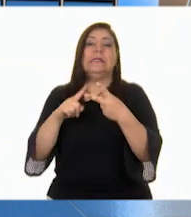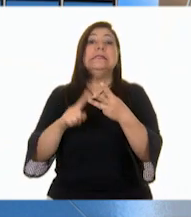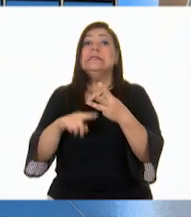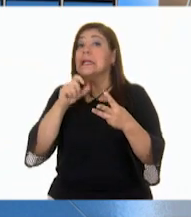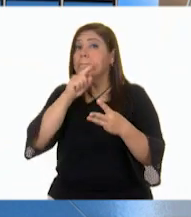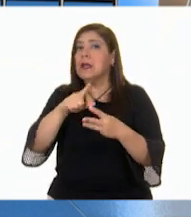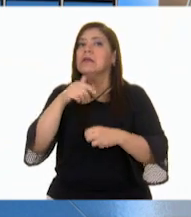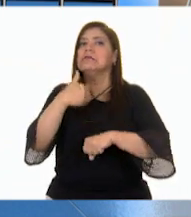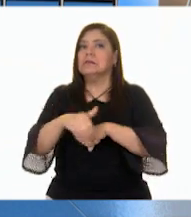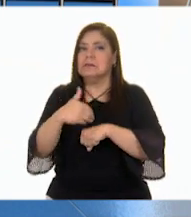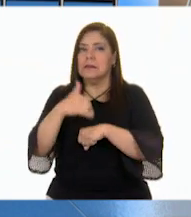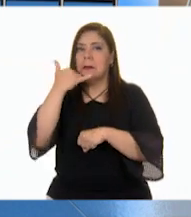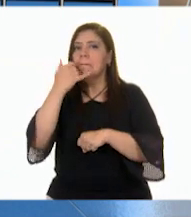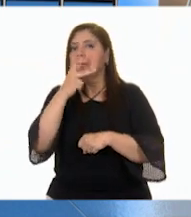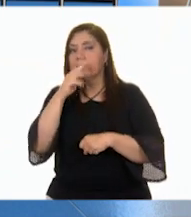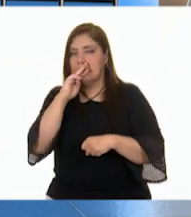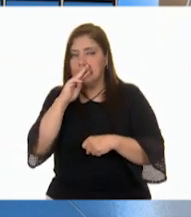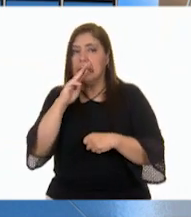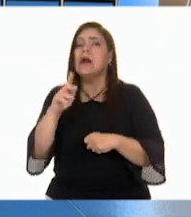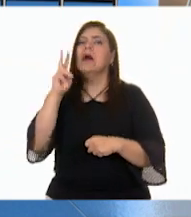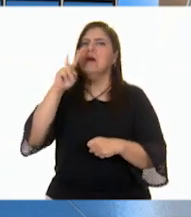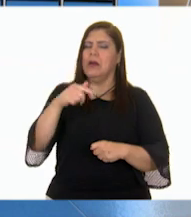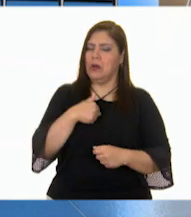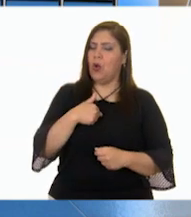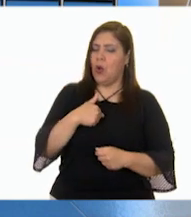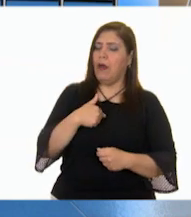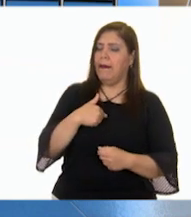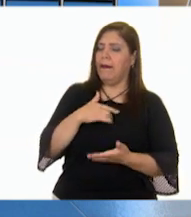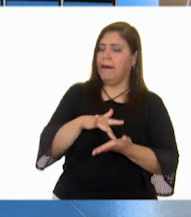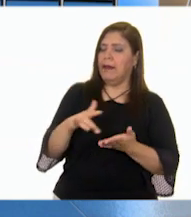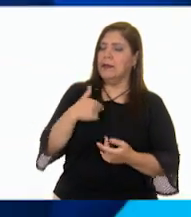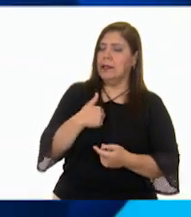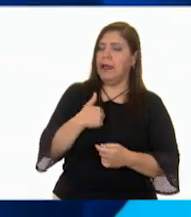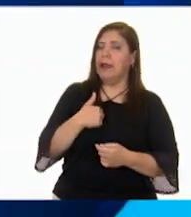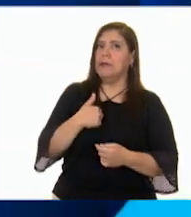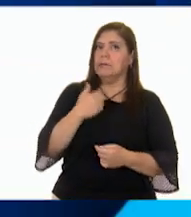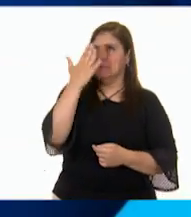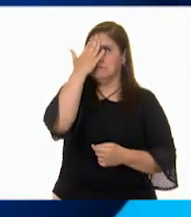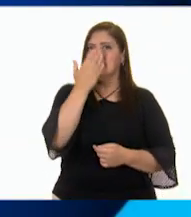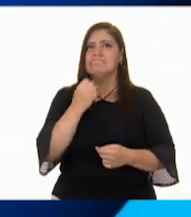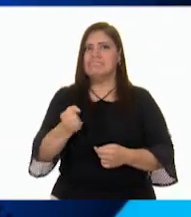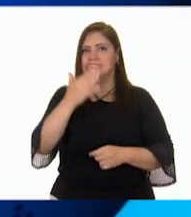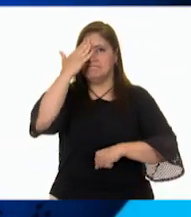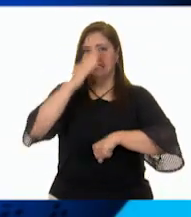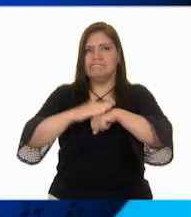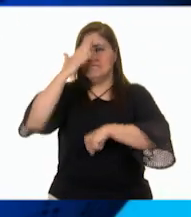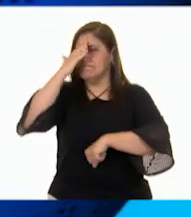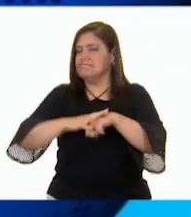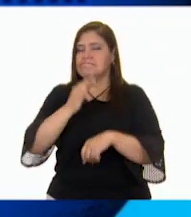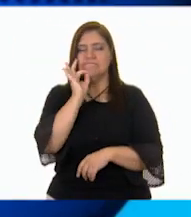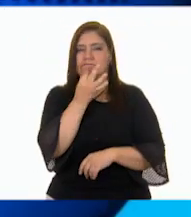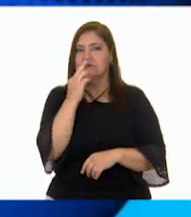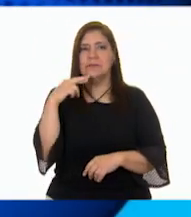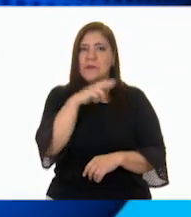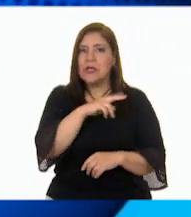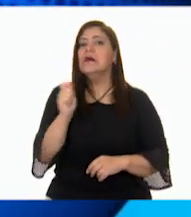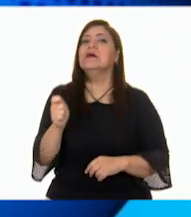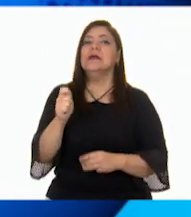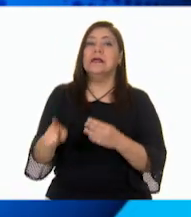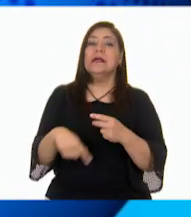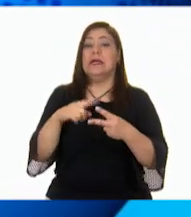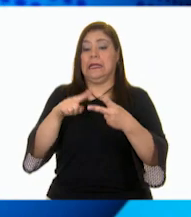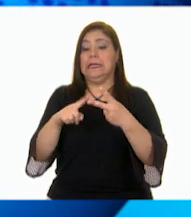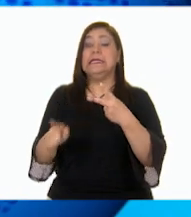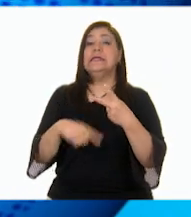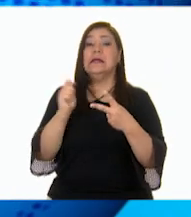papás. Una de mis habilidades es que puedo aprenderme cosas de memoria muy rápido. Dos. Si me vuelvo a perder,